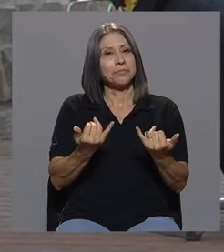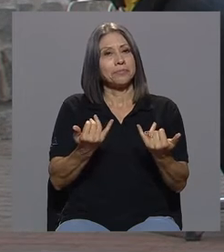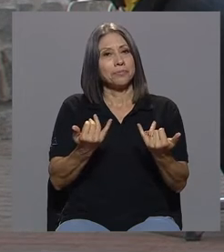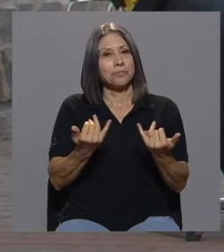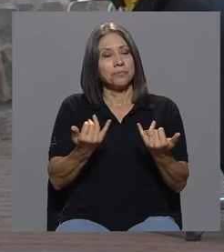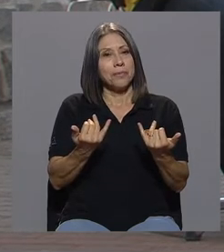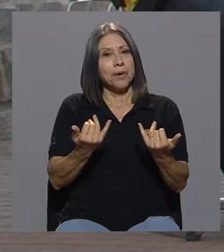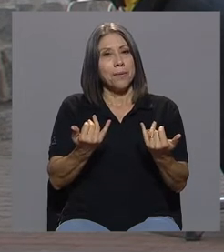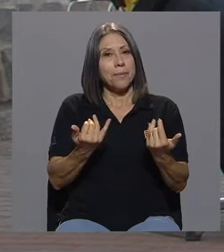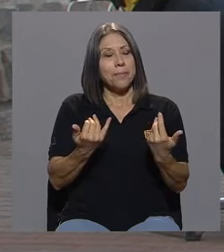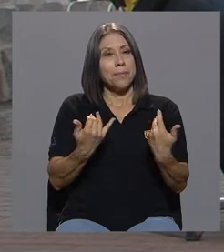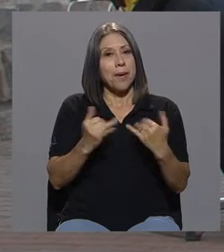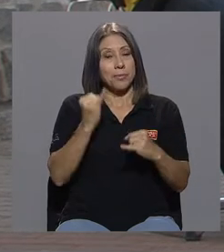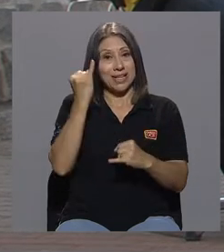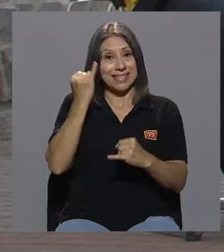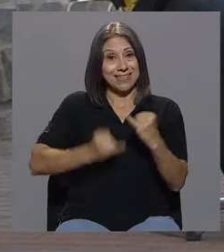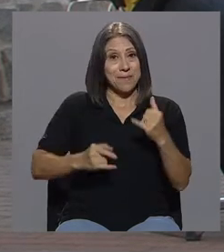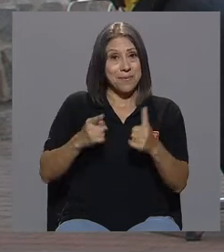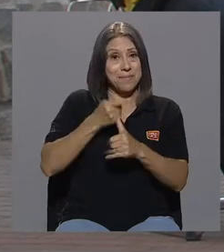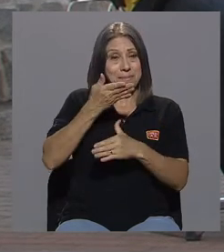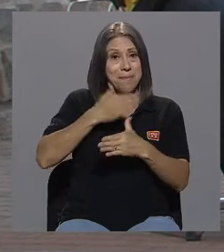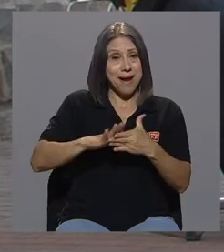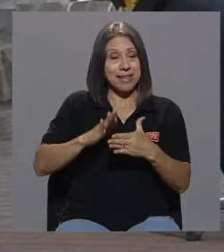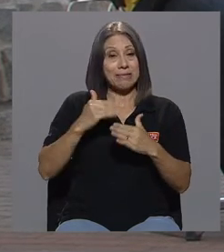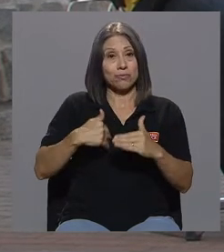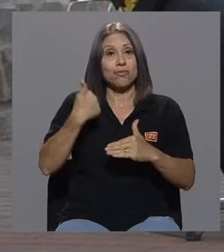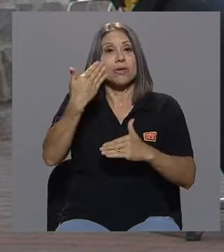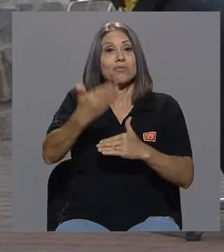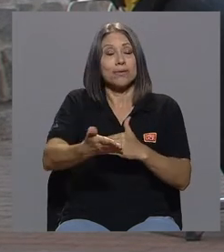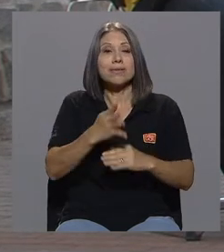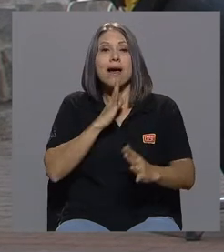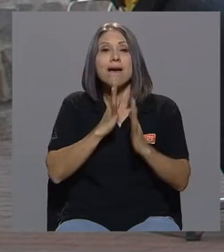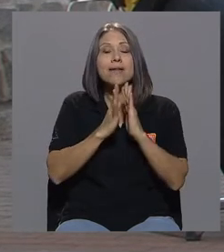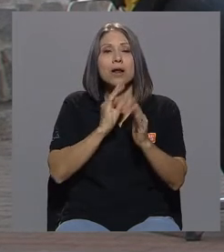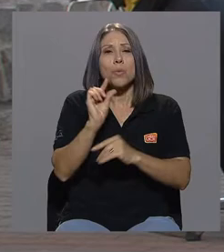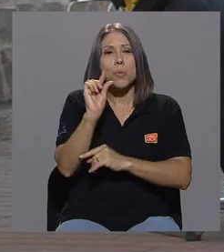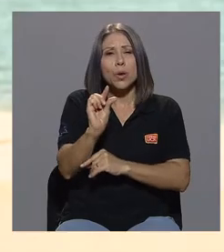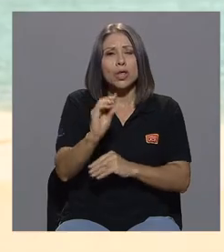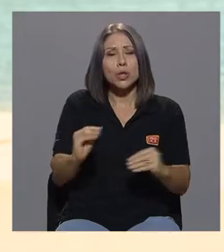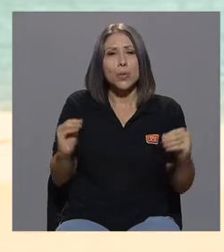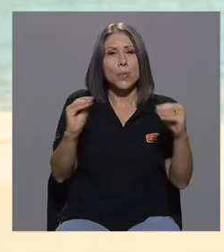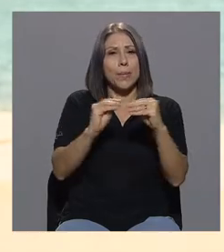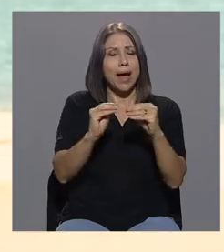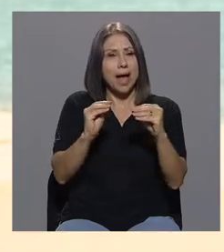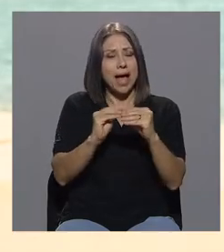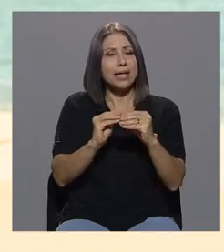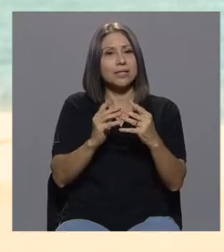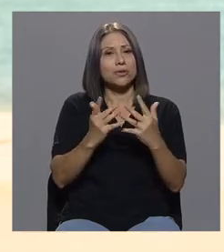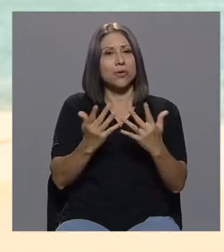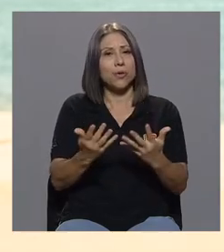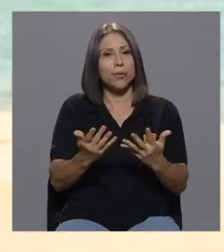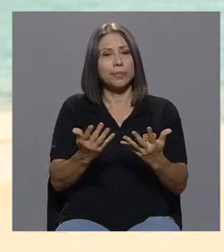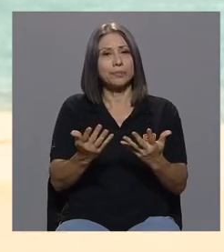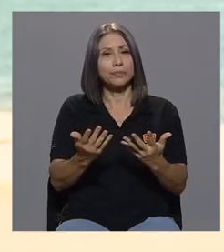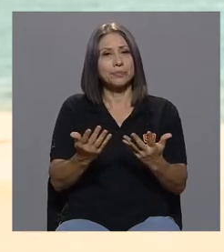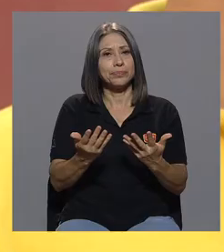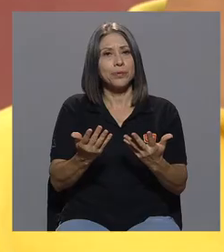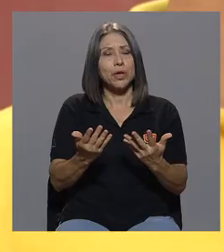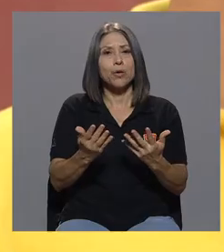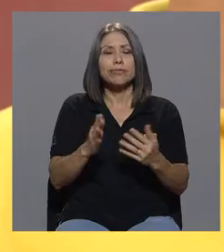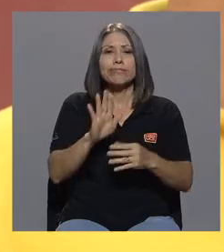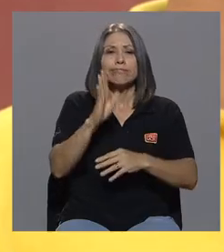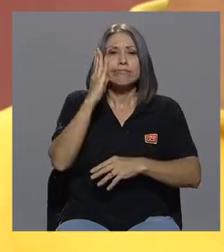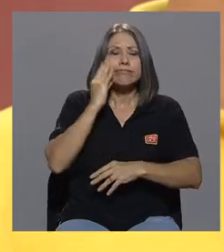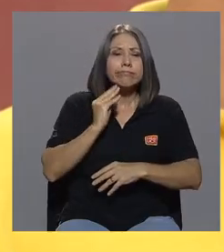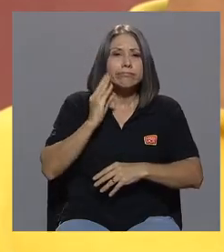cerrar este primer bloque para arrancar en el otro bloque y conversar un poquito más sobre esas experiencias que